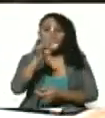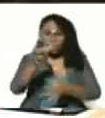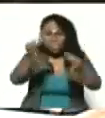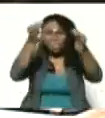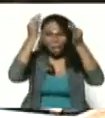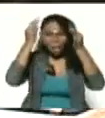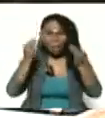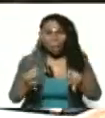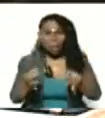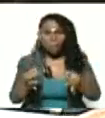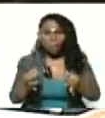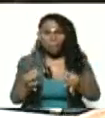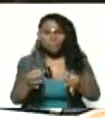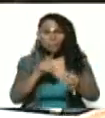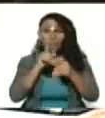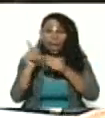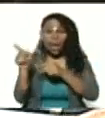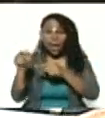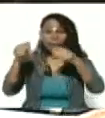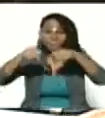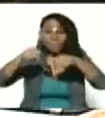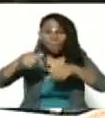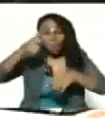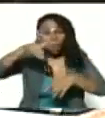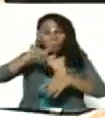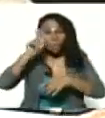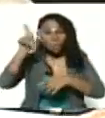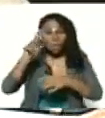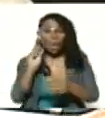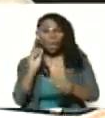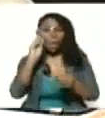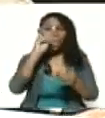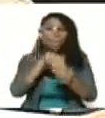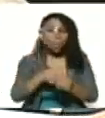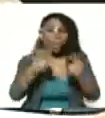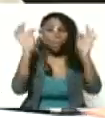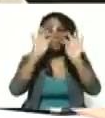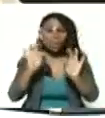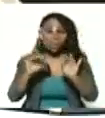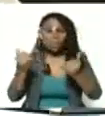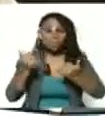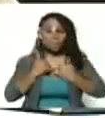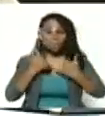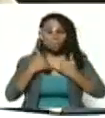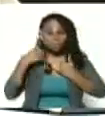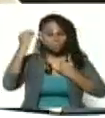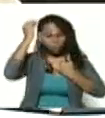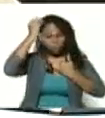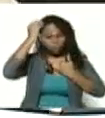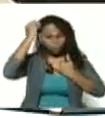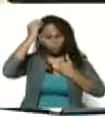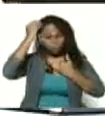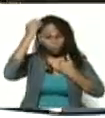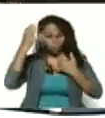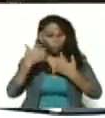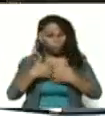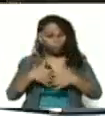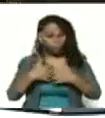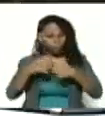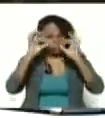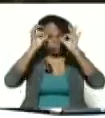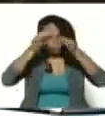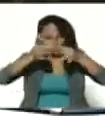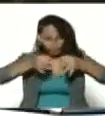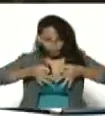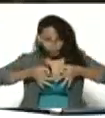de que este pueblo, que ha entrado en fase de autorreflexión, de autorrevisión,